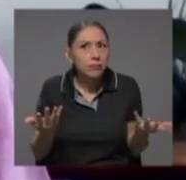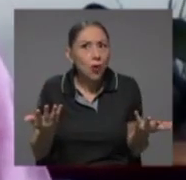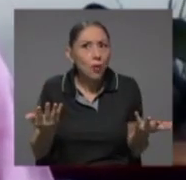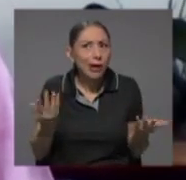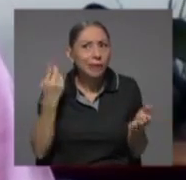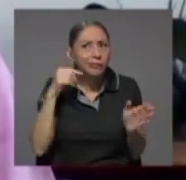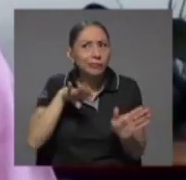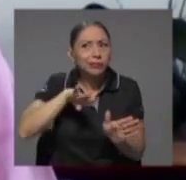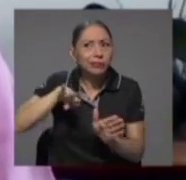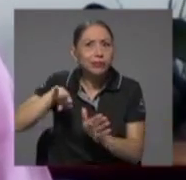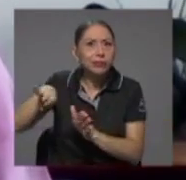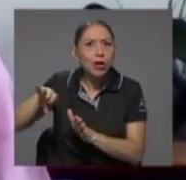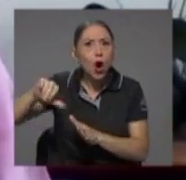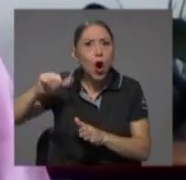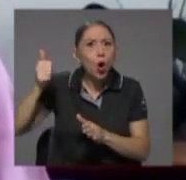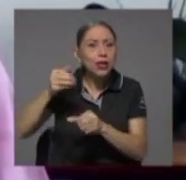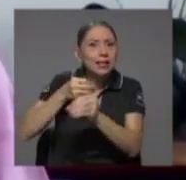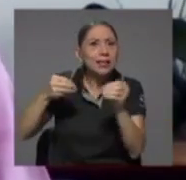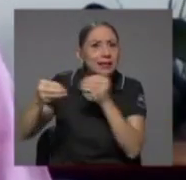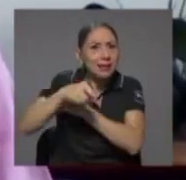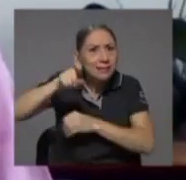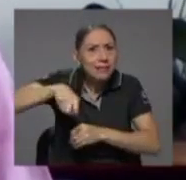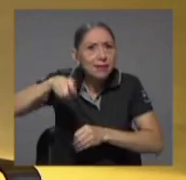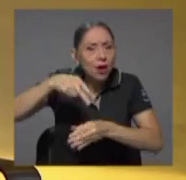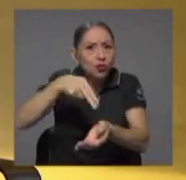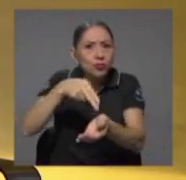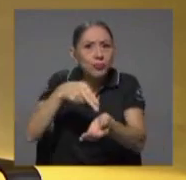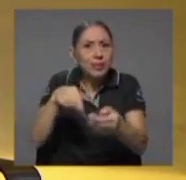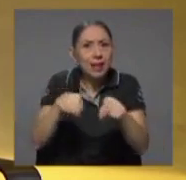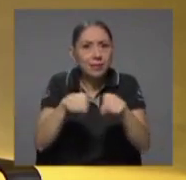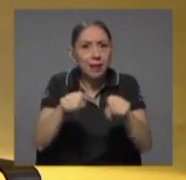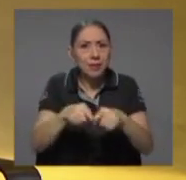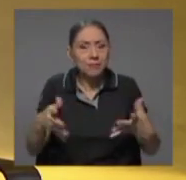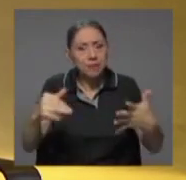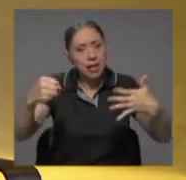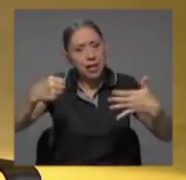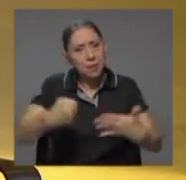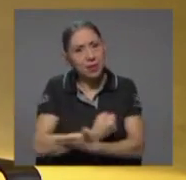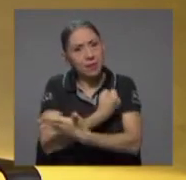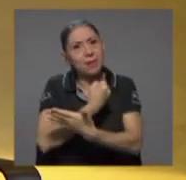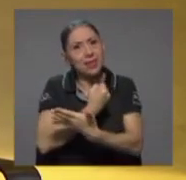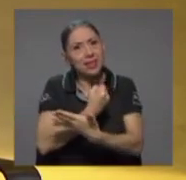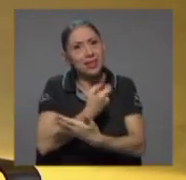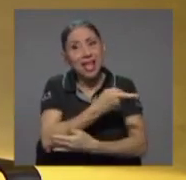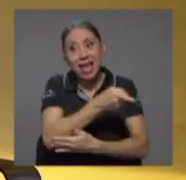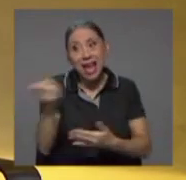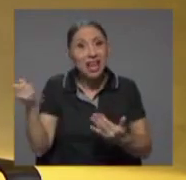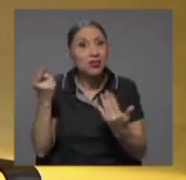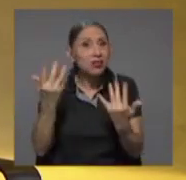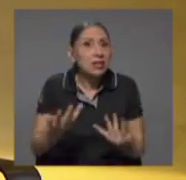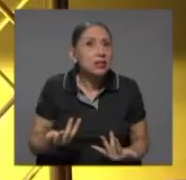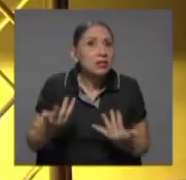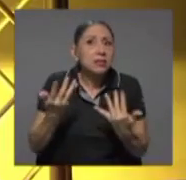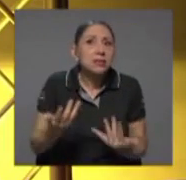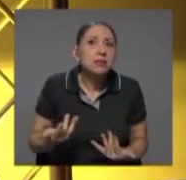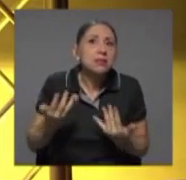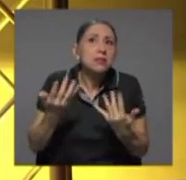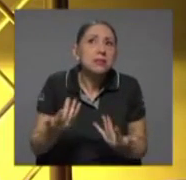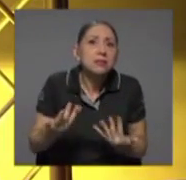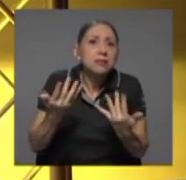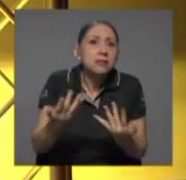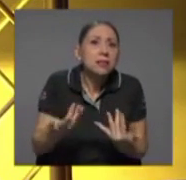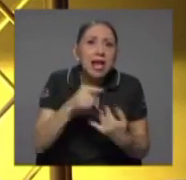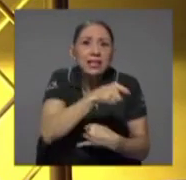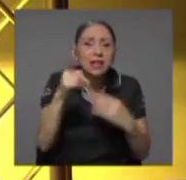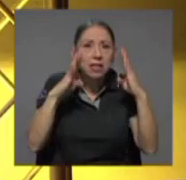nosológicas que requieren del hospital también y que lamentablemente están en una lista de espera muy sofocante entonces me